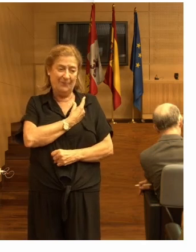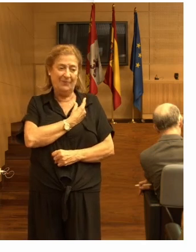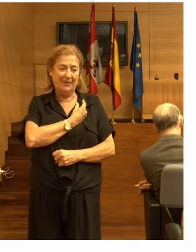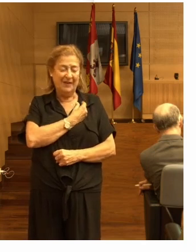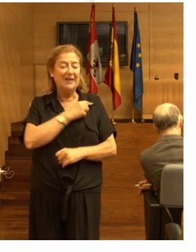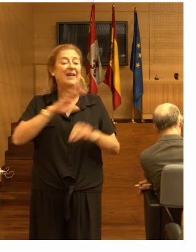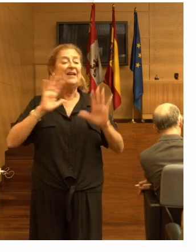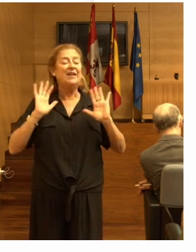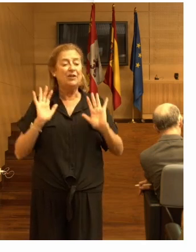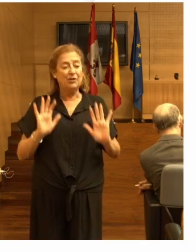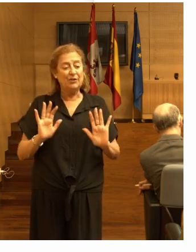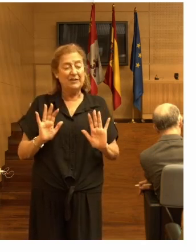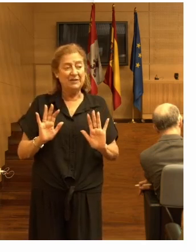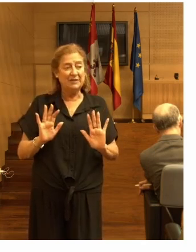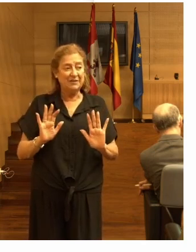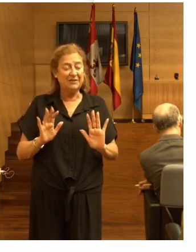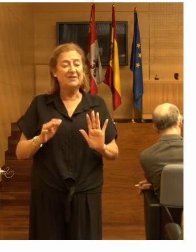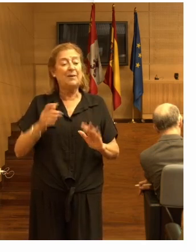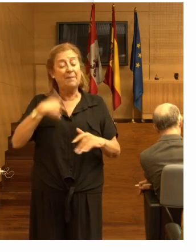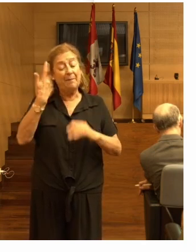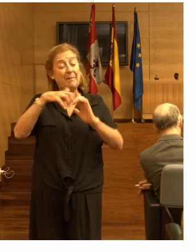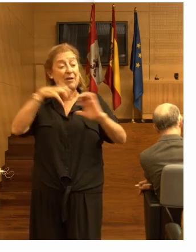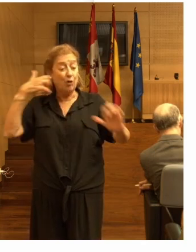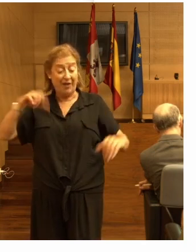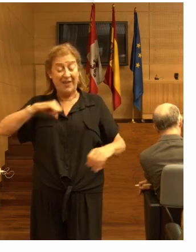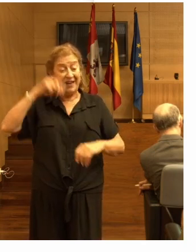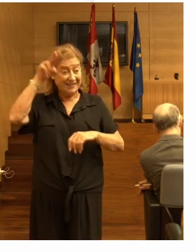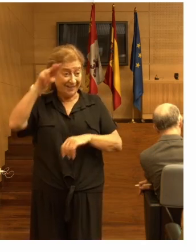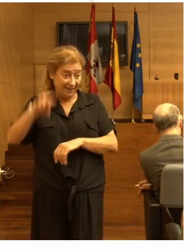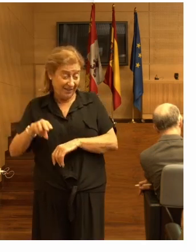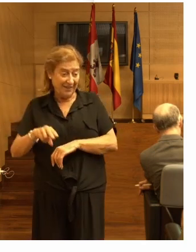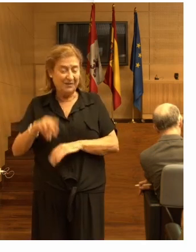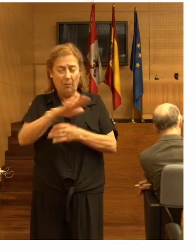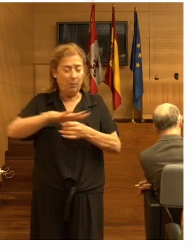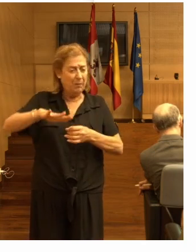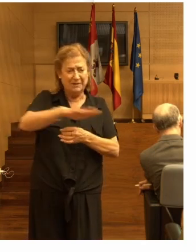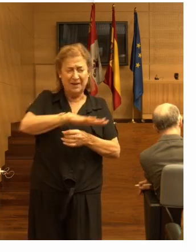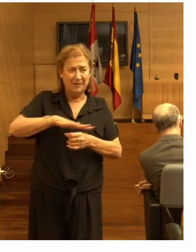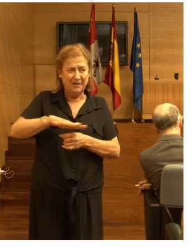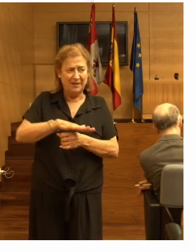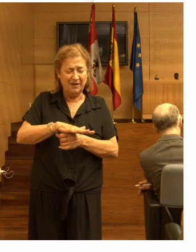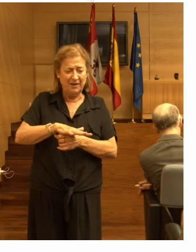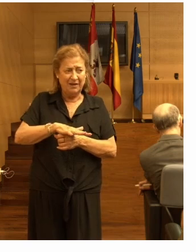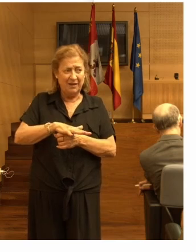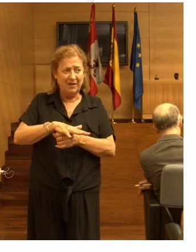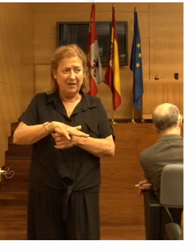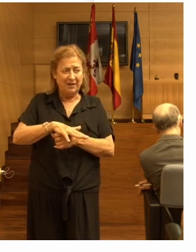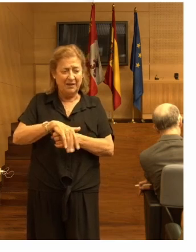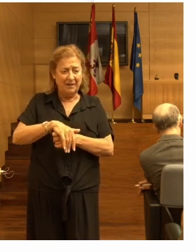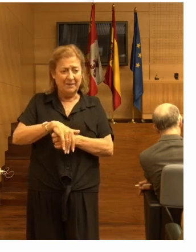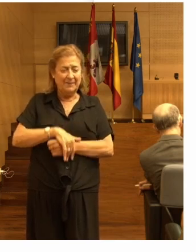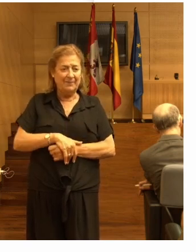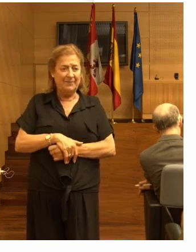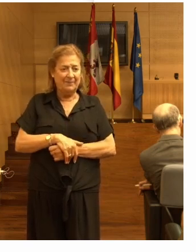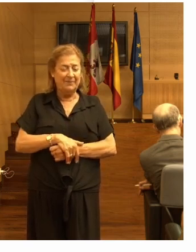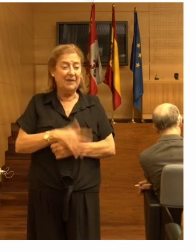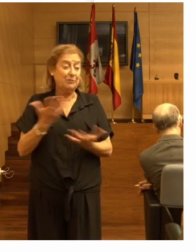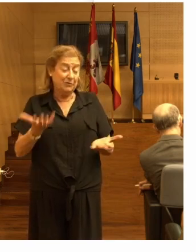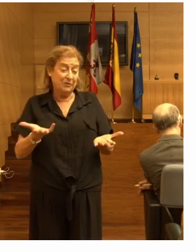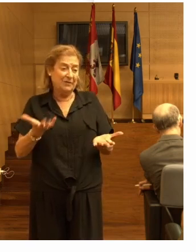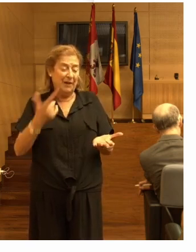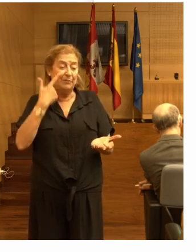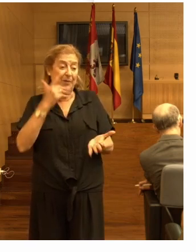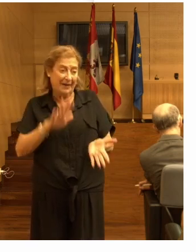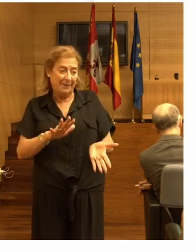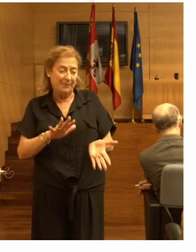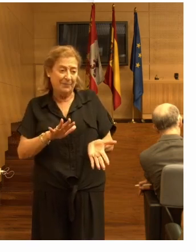Así que en la mayoría de residencias, básicamente, pues vamos a